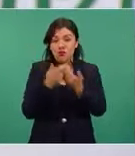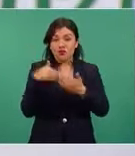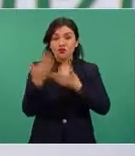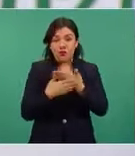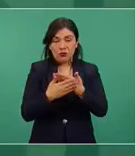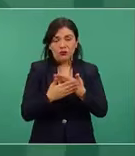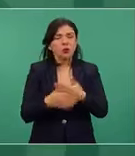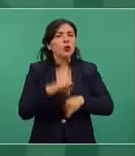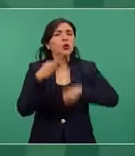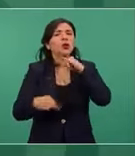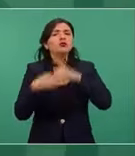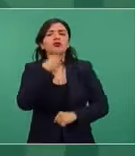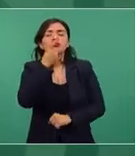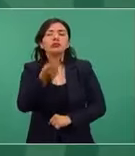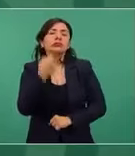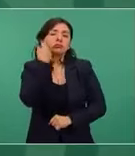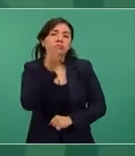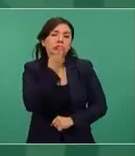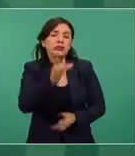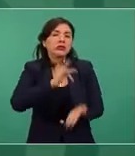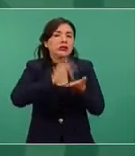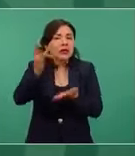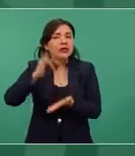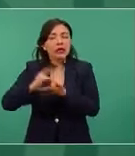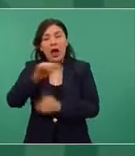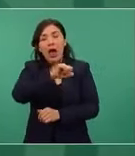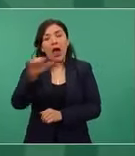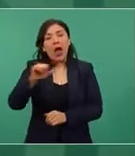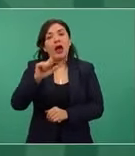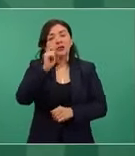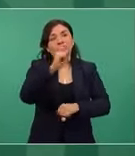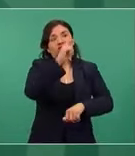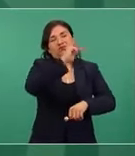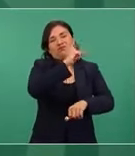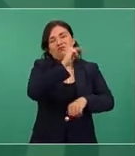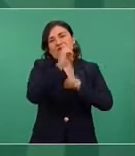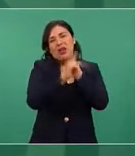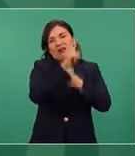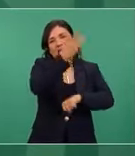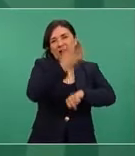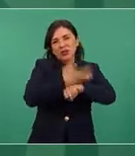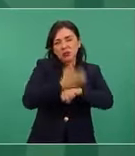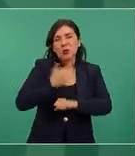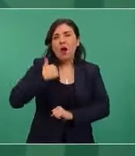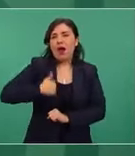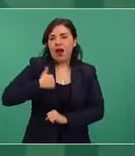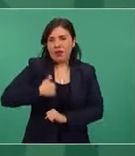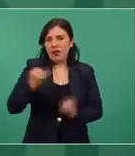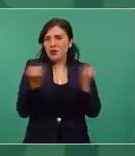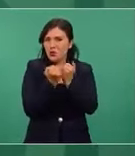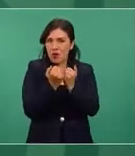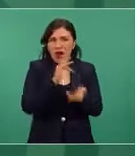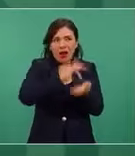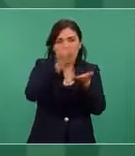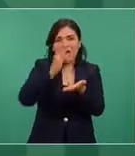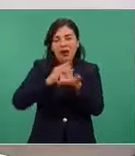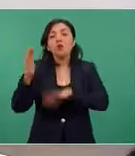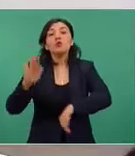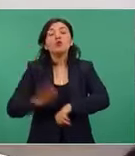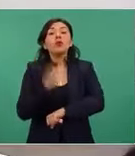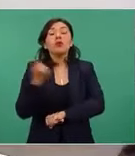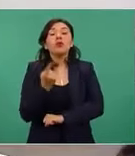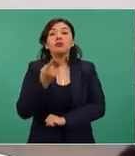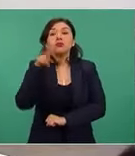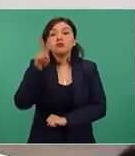que queremos agradecer a nuestras contrapartes en los Estados Unidos y en Canadá, porque